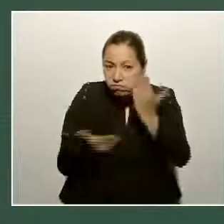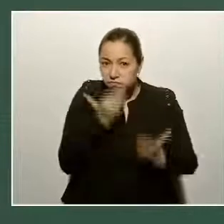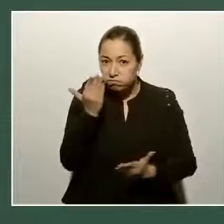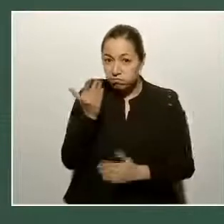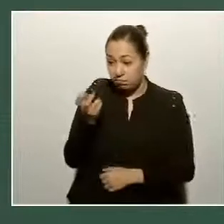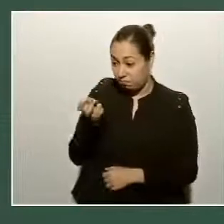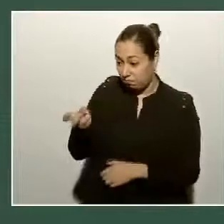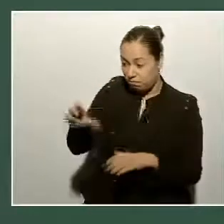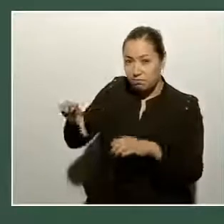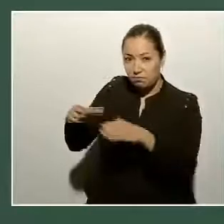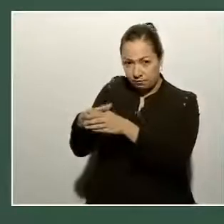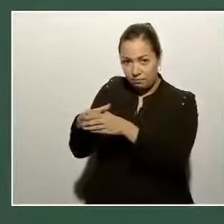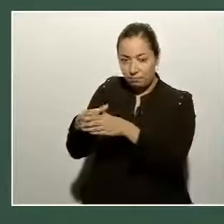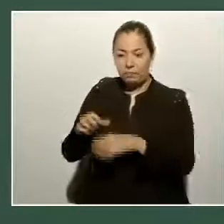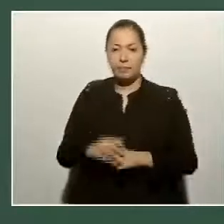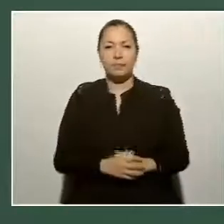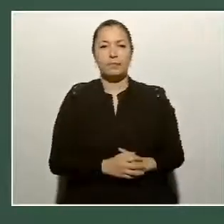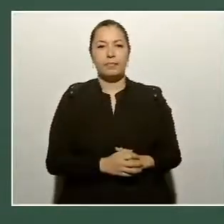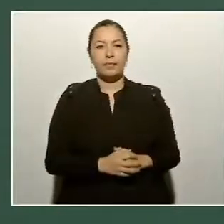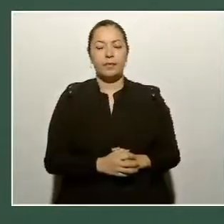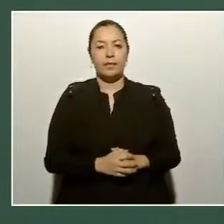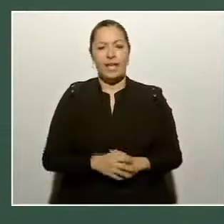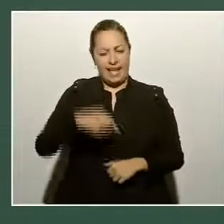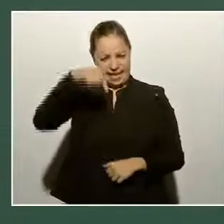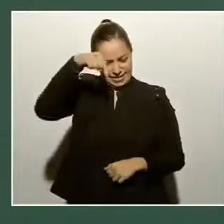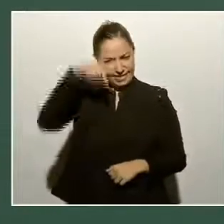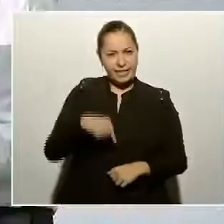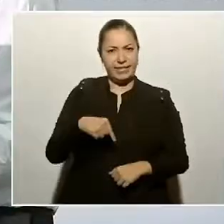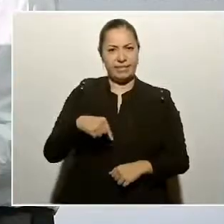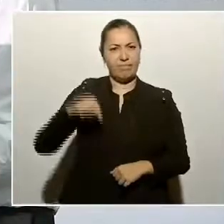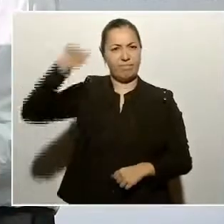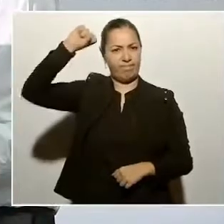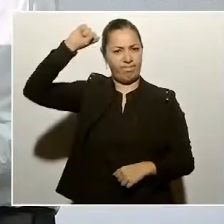Aquí, en Sinaloa,